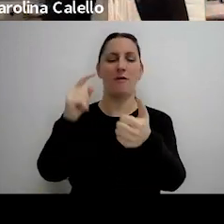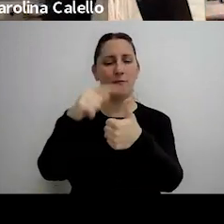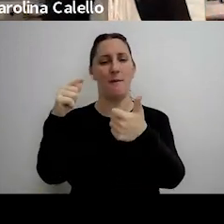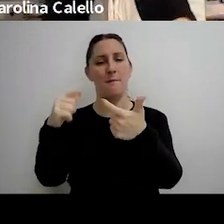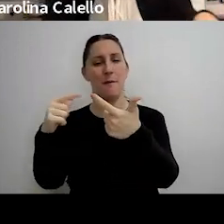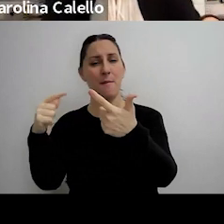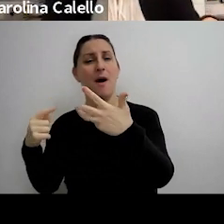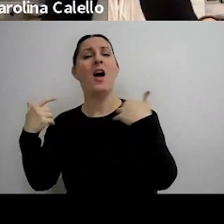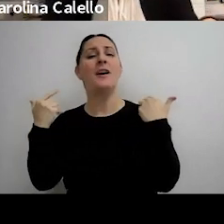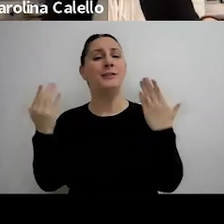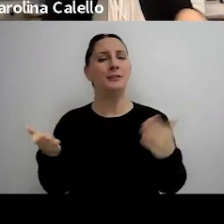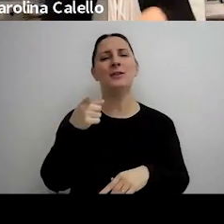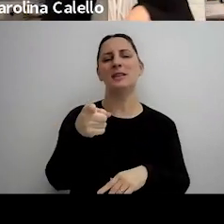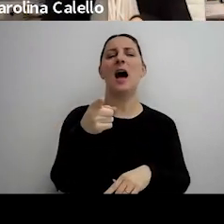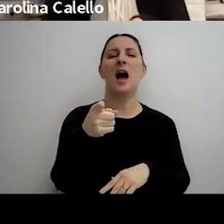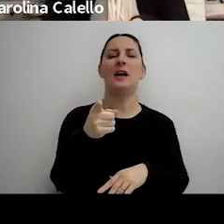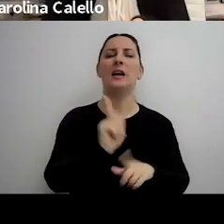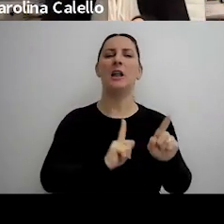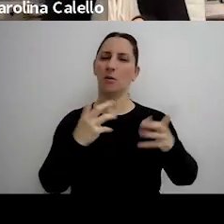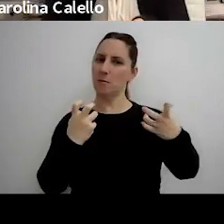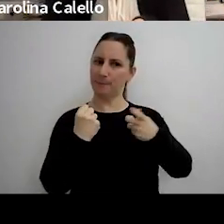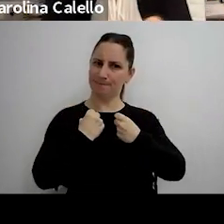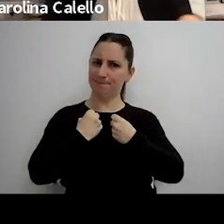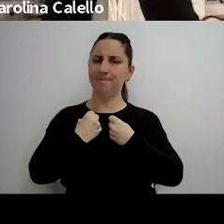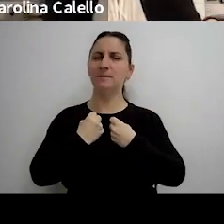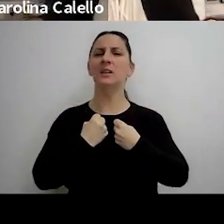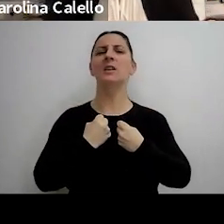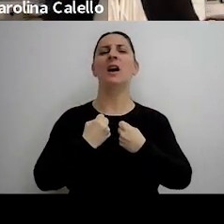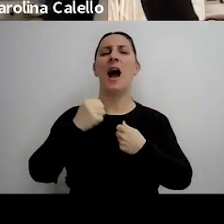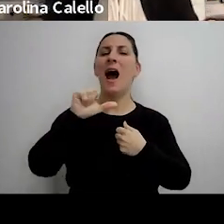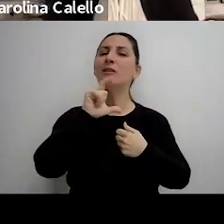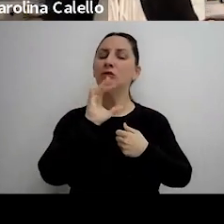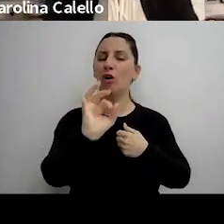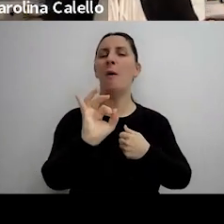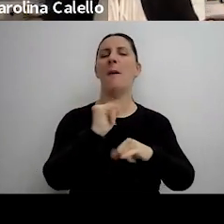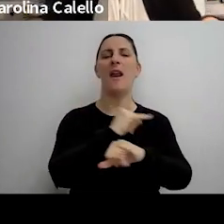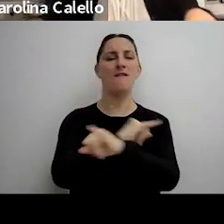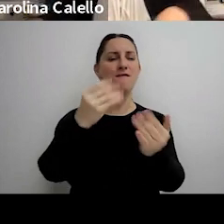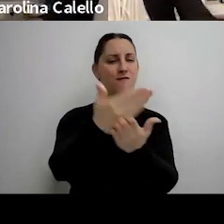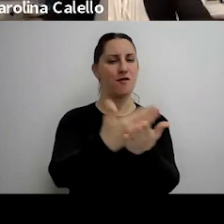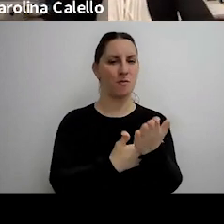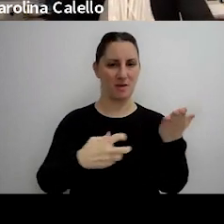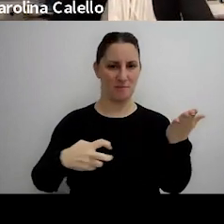definitiva hay mucha remisión en los actos al informe de inspección